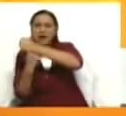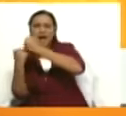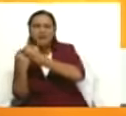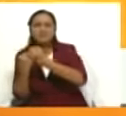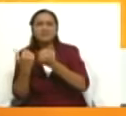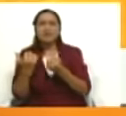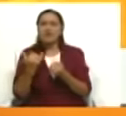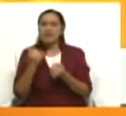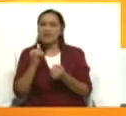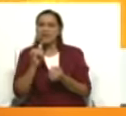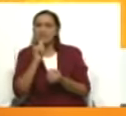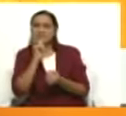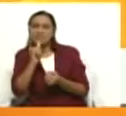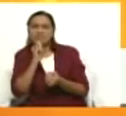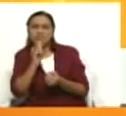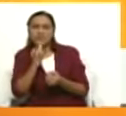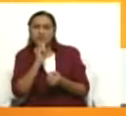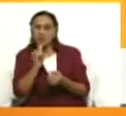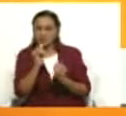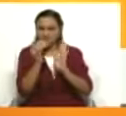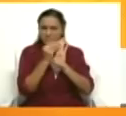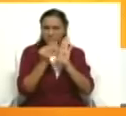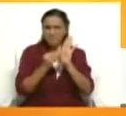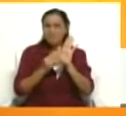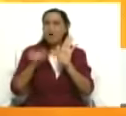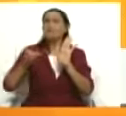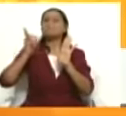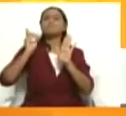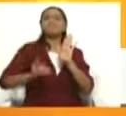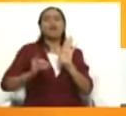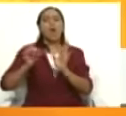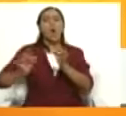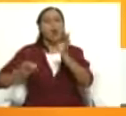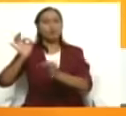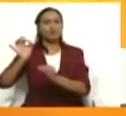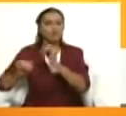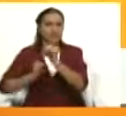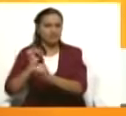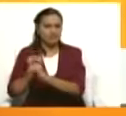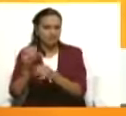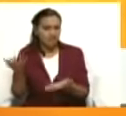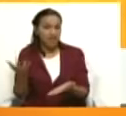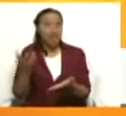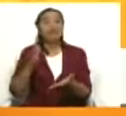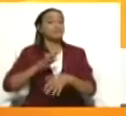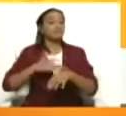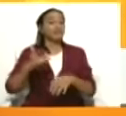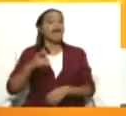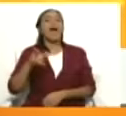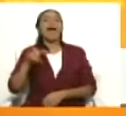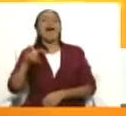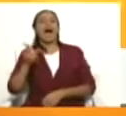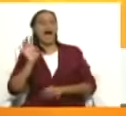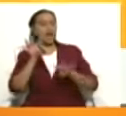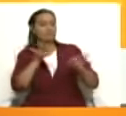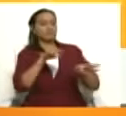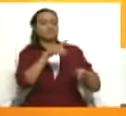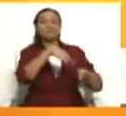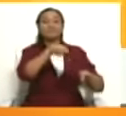se basó la sala de cuestiones preliminares? En las redes sociales de los opositores extremistas de Venezuela,